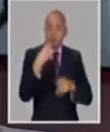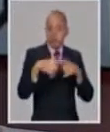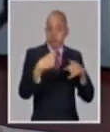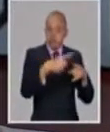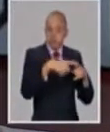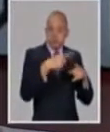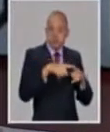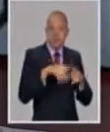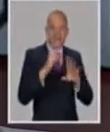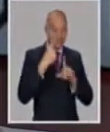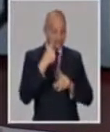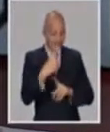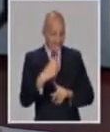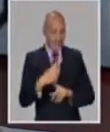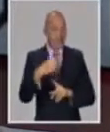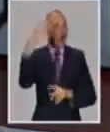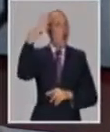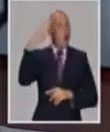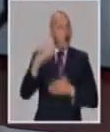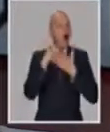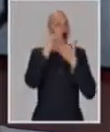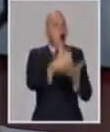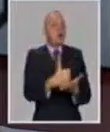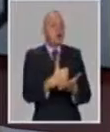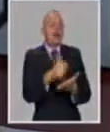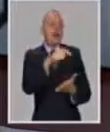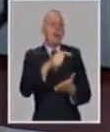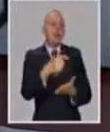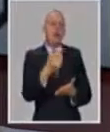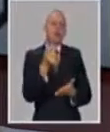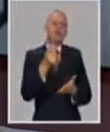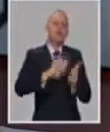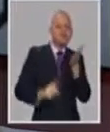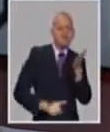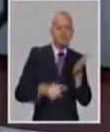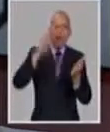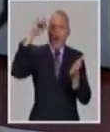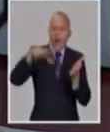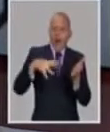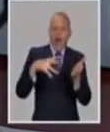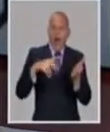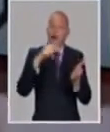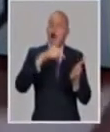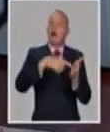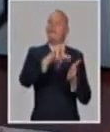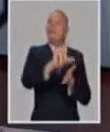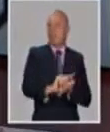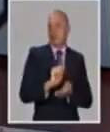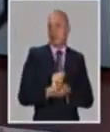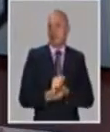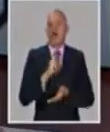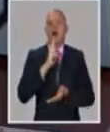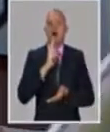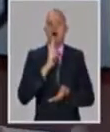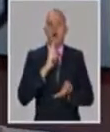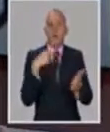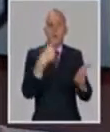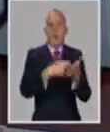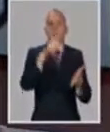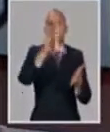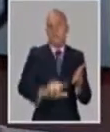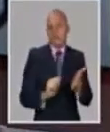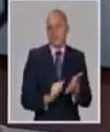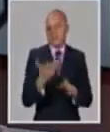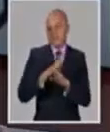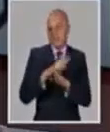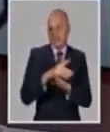caso también se trabaja por las empresas de aprovechamiento hidráulico en una transformación de la